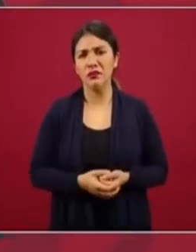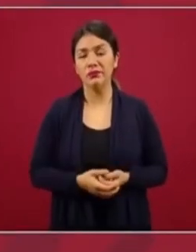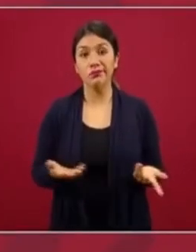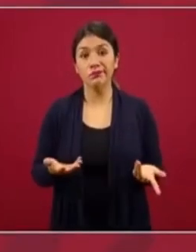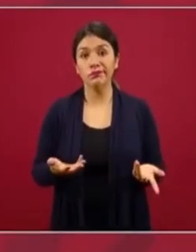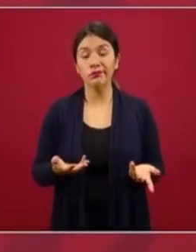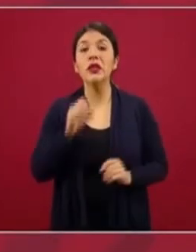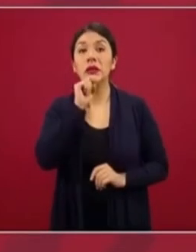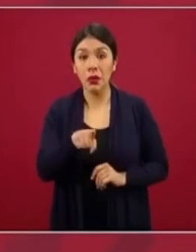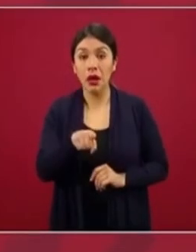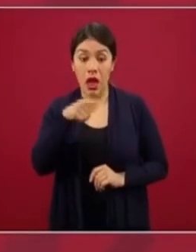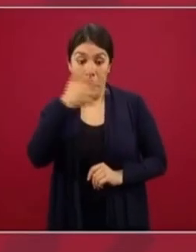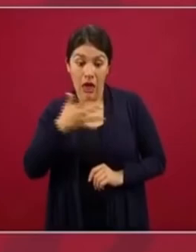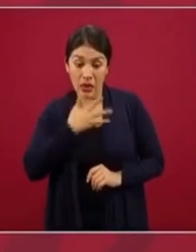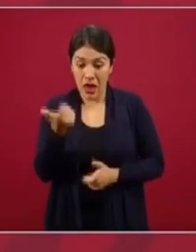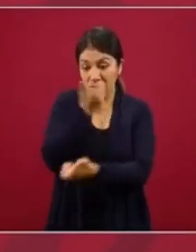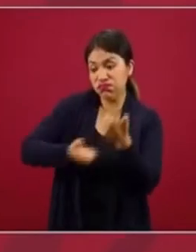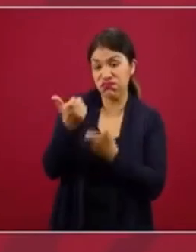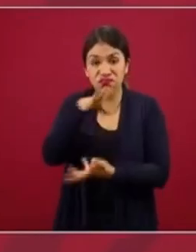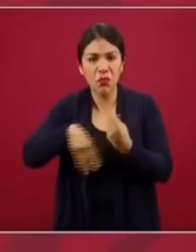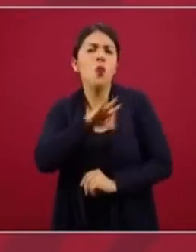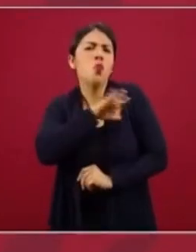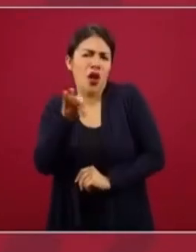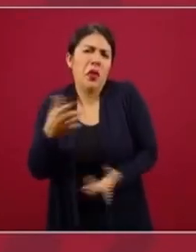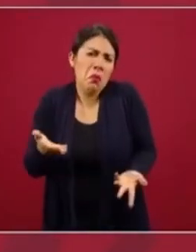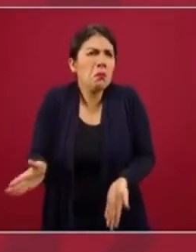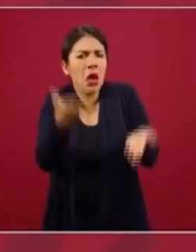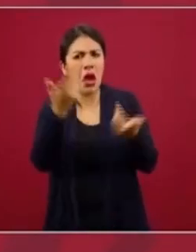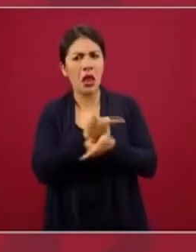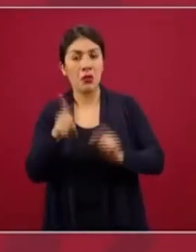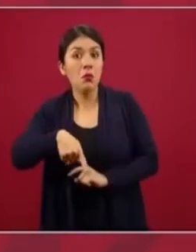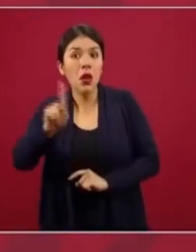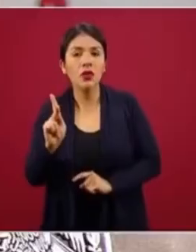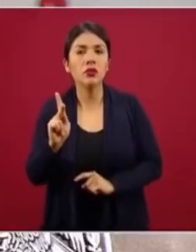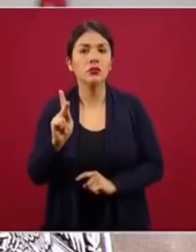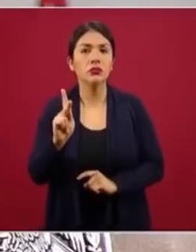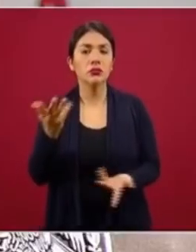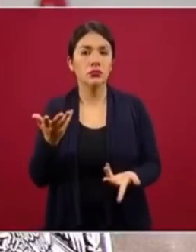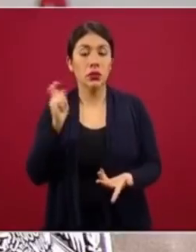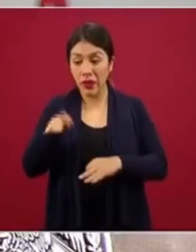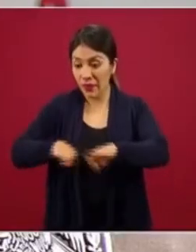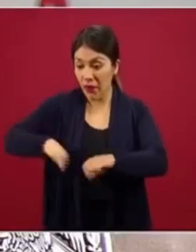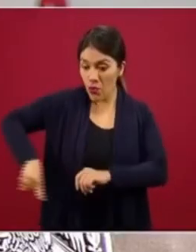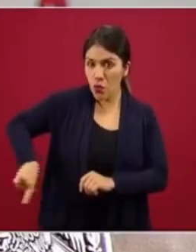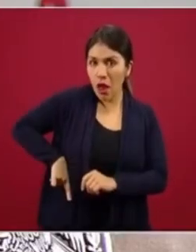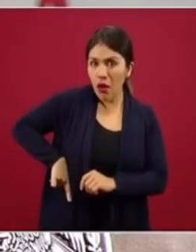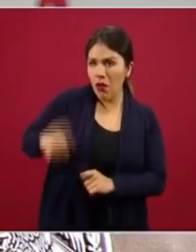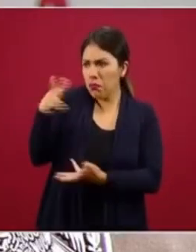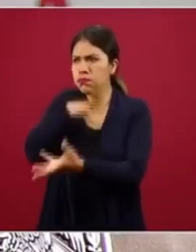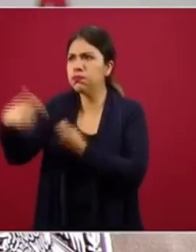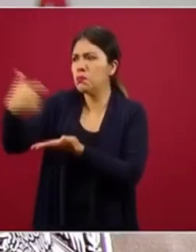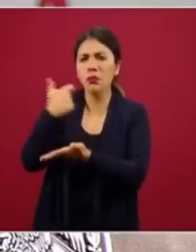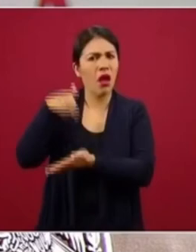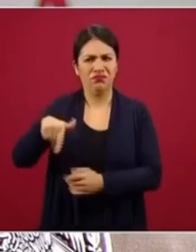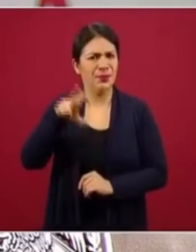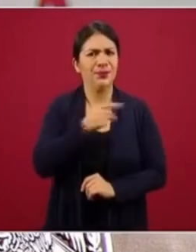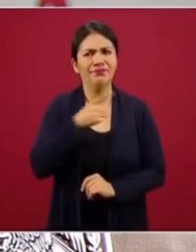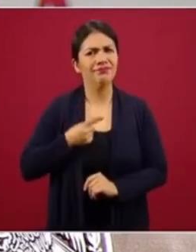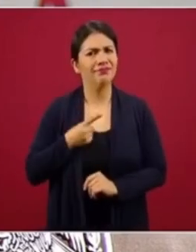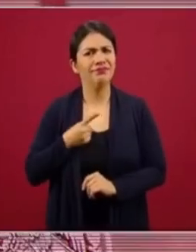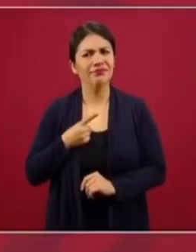Y desde luego, el que tiene recursos económicos, pues, puede hacerlo. Pero el que es servidor público, no debe